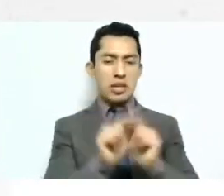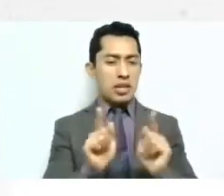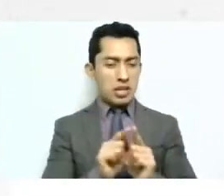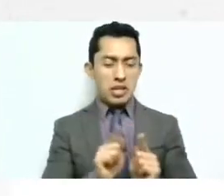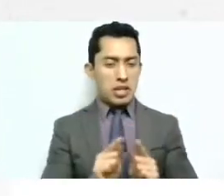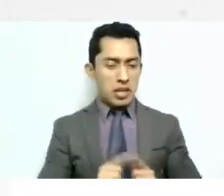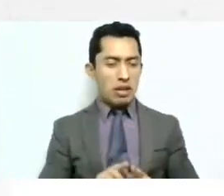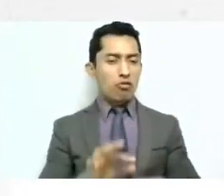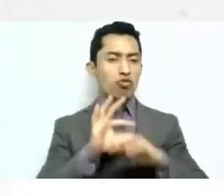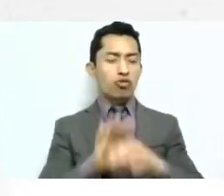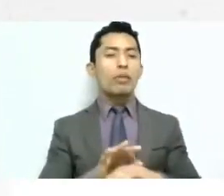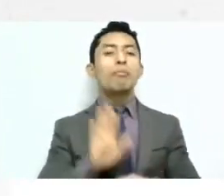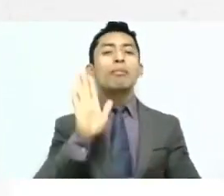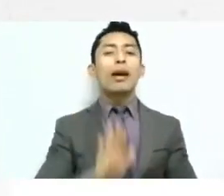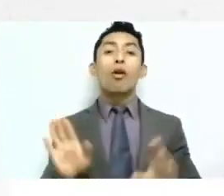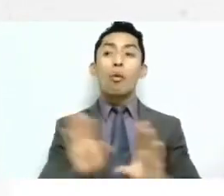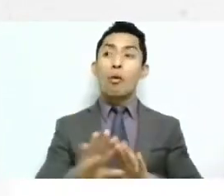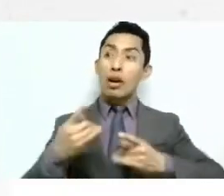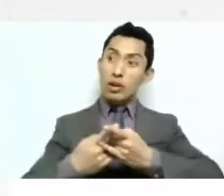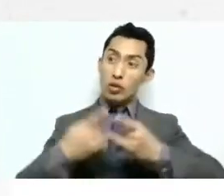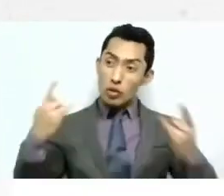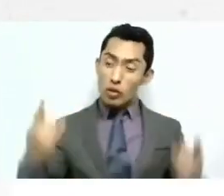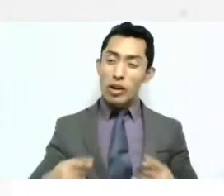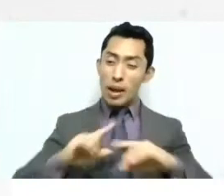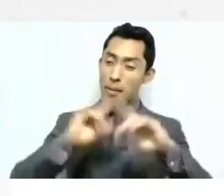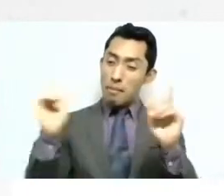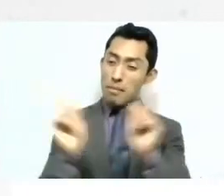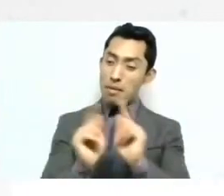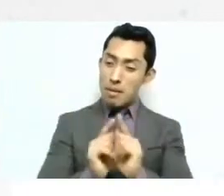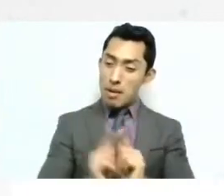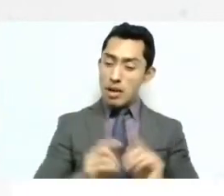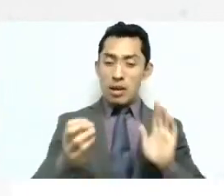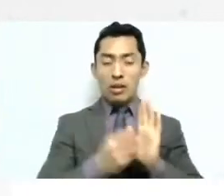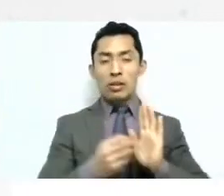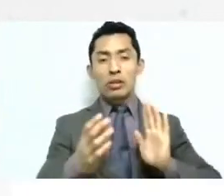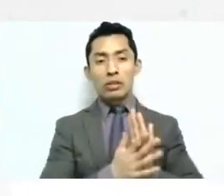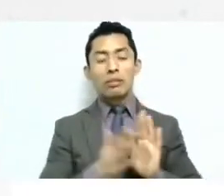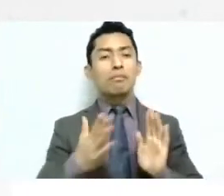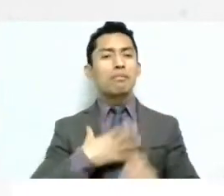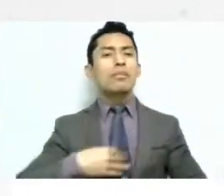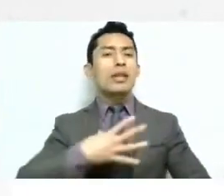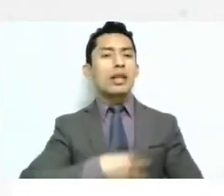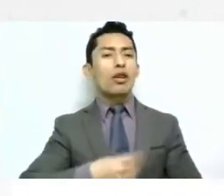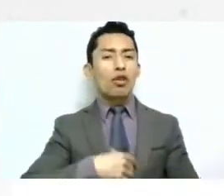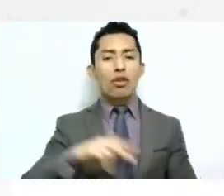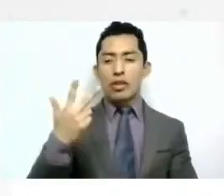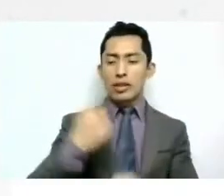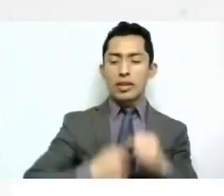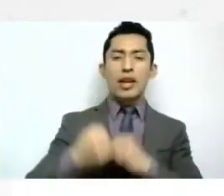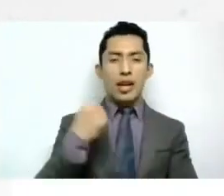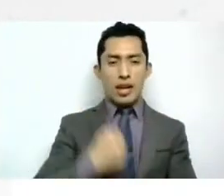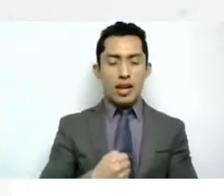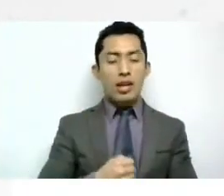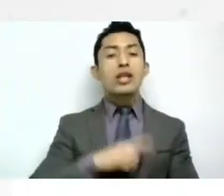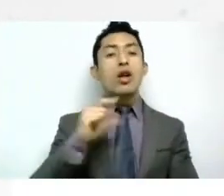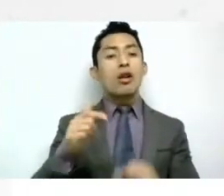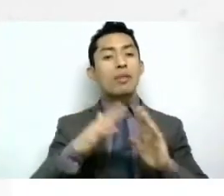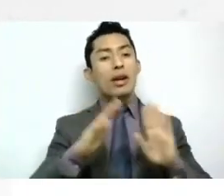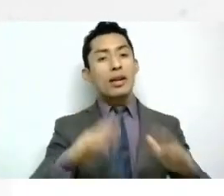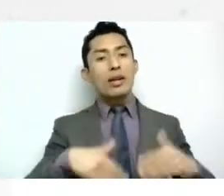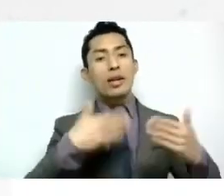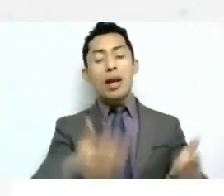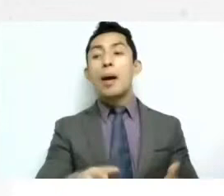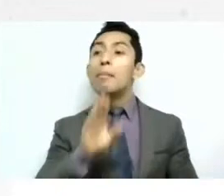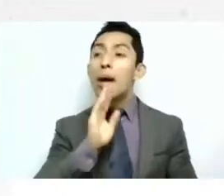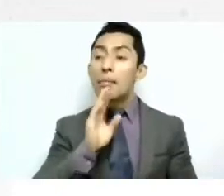cuentan una mini historia tengo un hijo de de 13 años y siempre que llego me dice mamá te